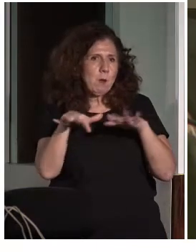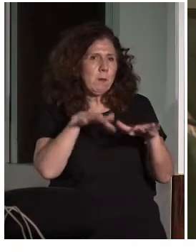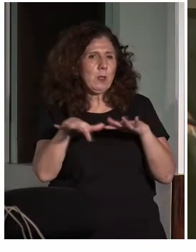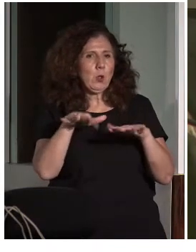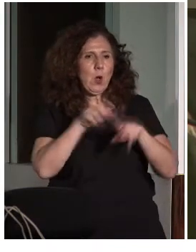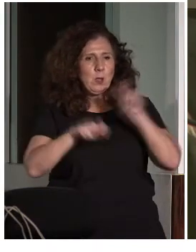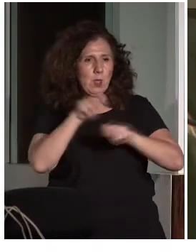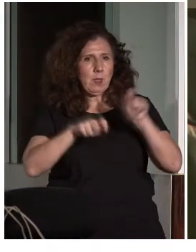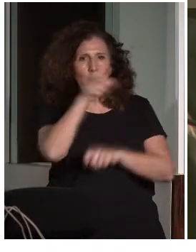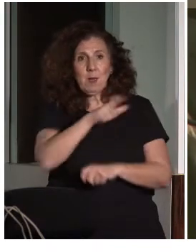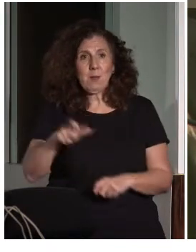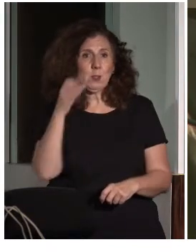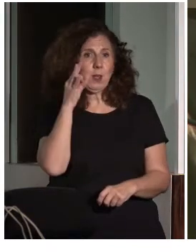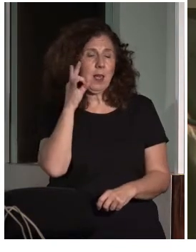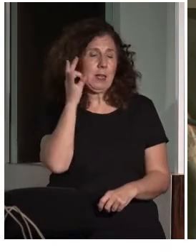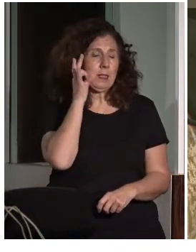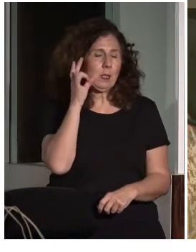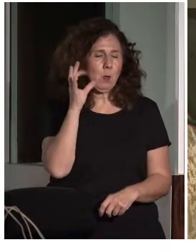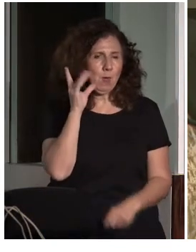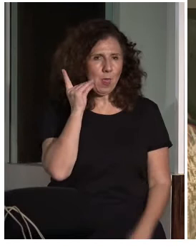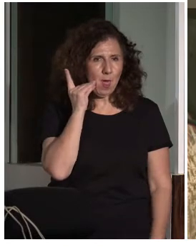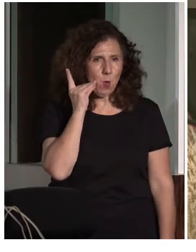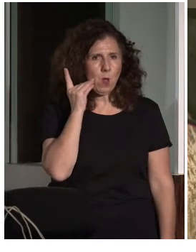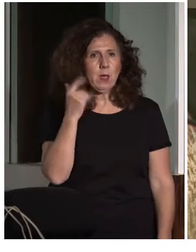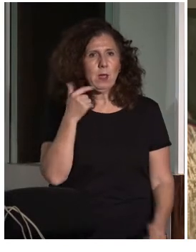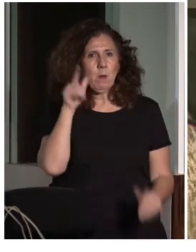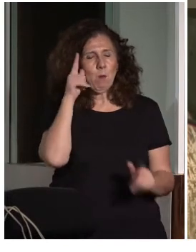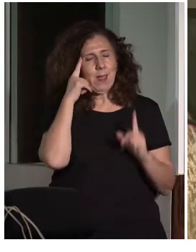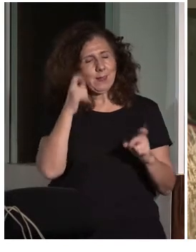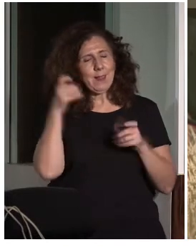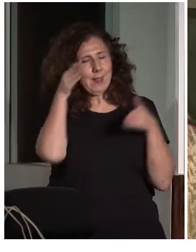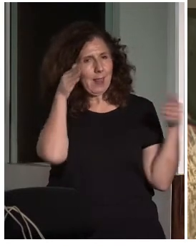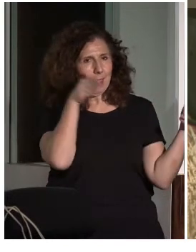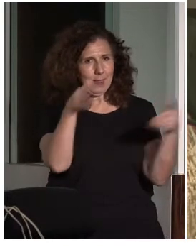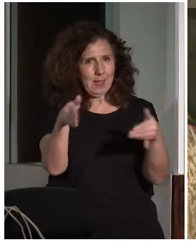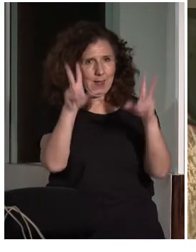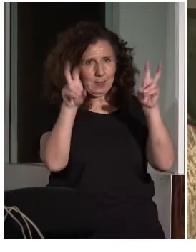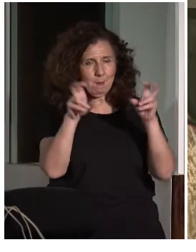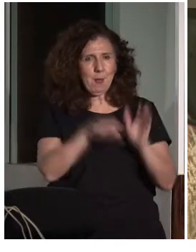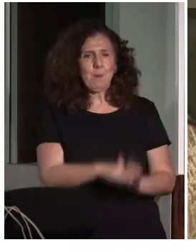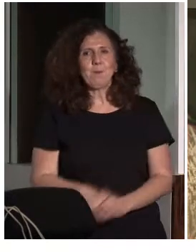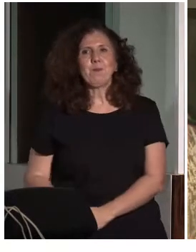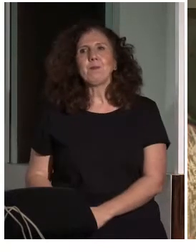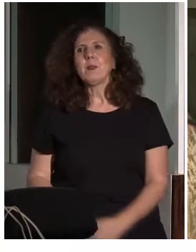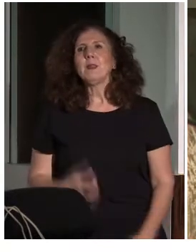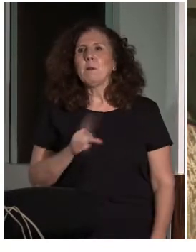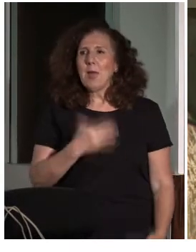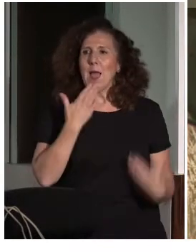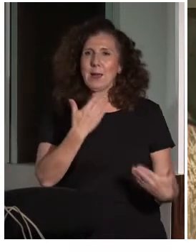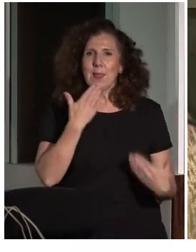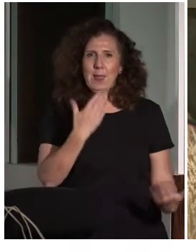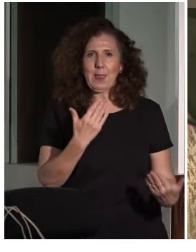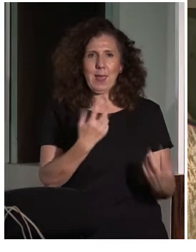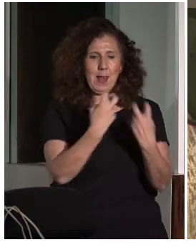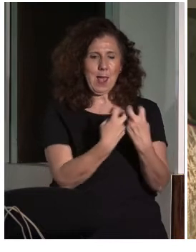responsabilidad, e intentaré centrar un poco el tema. En primer lugar, quiero agradecer a los chicos y chicas del